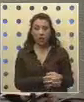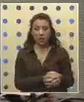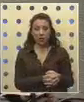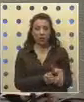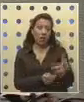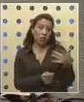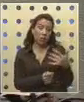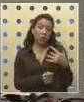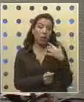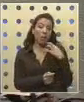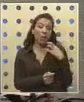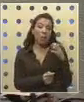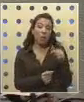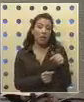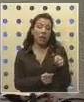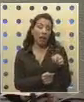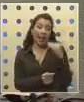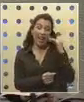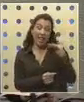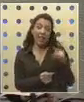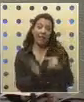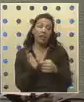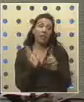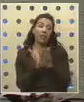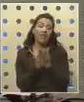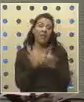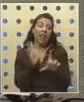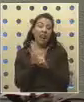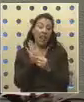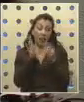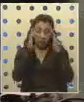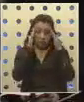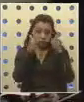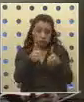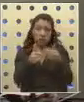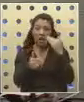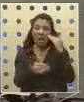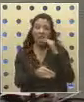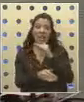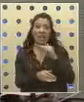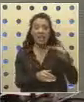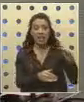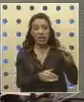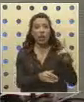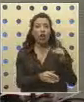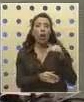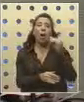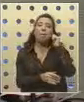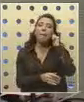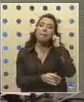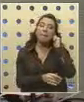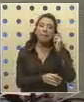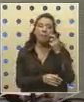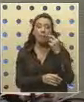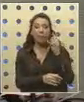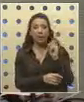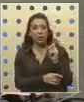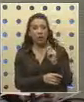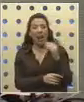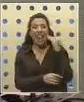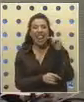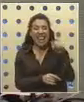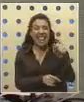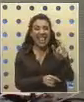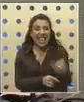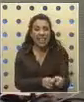importante porque este tiene que ser una ley centrada en los niños, no en la madre ni el padre, sino en el